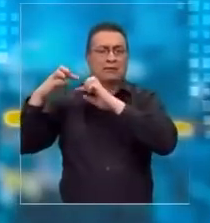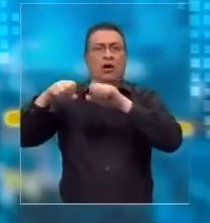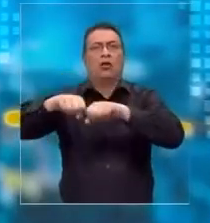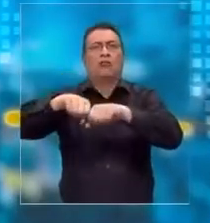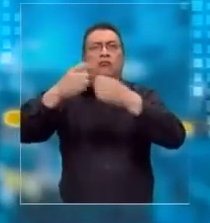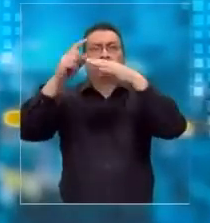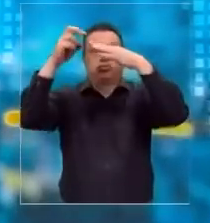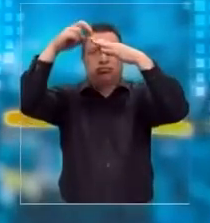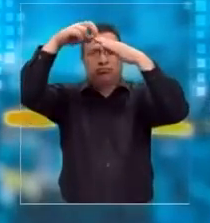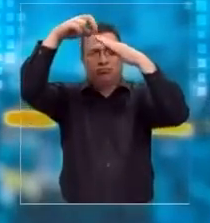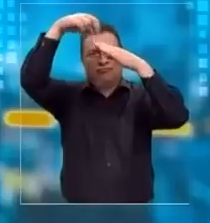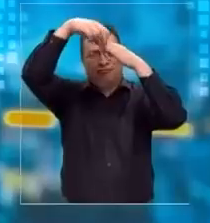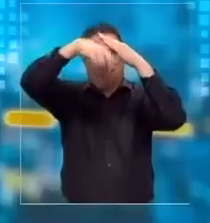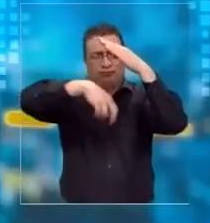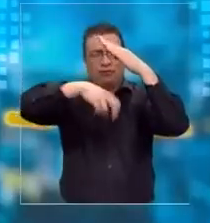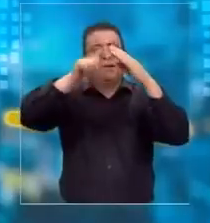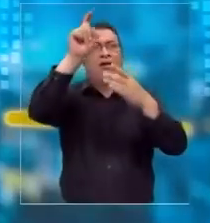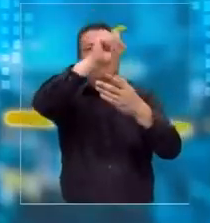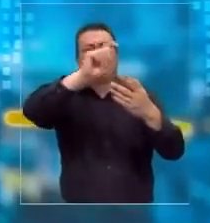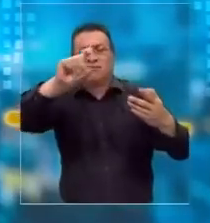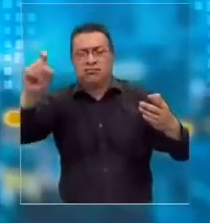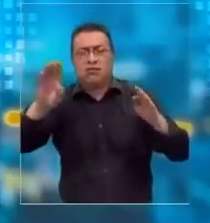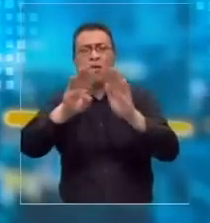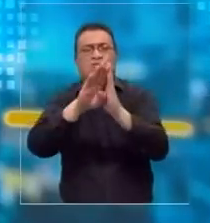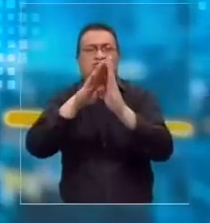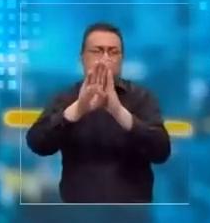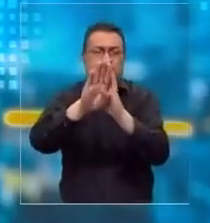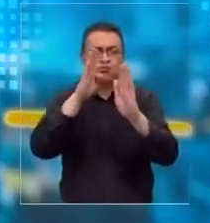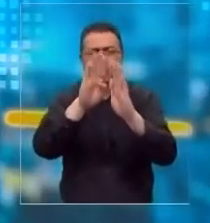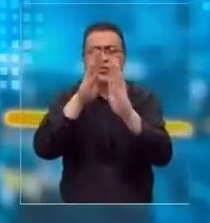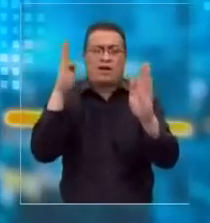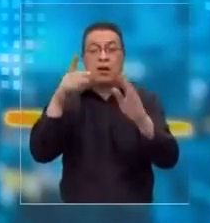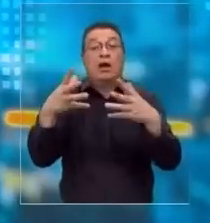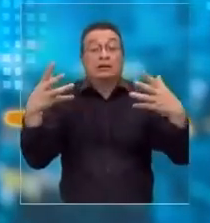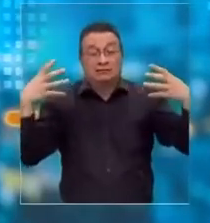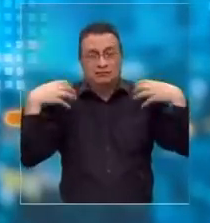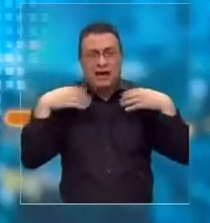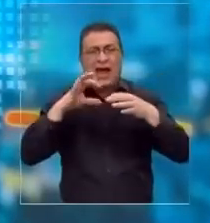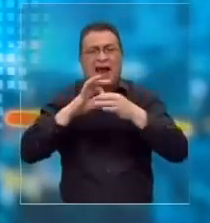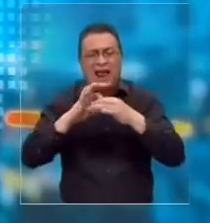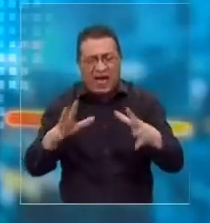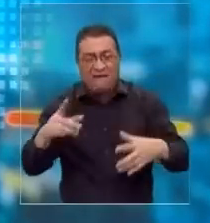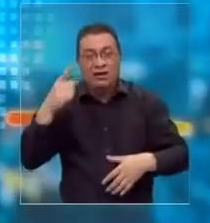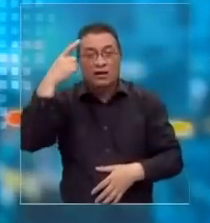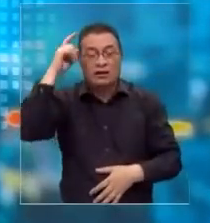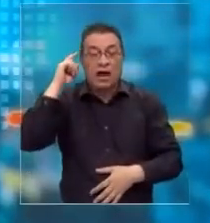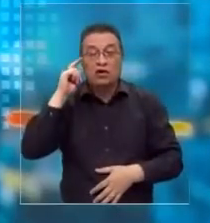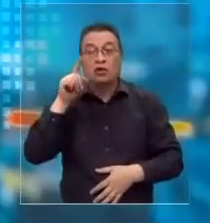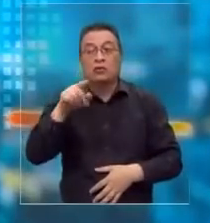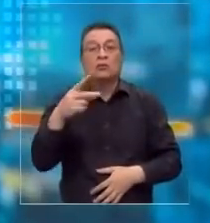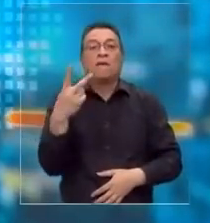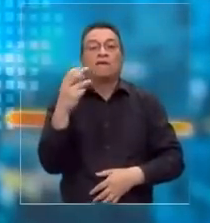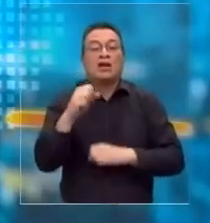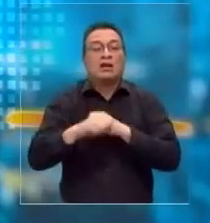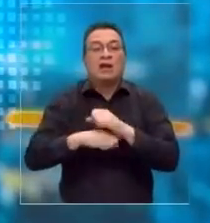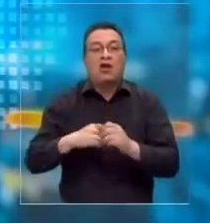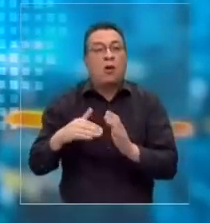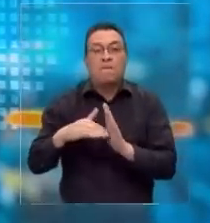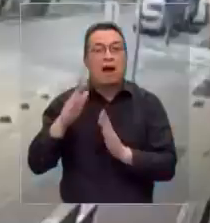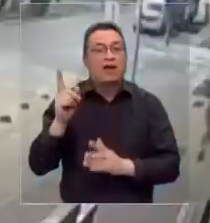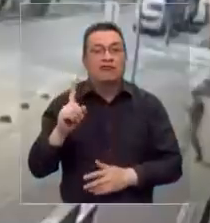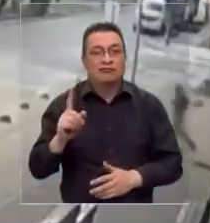tejado, rayaron y forzaron las puertas. Los responsables de este grave daño no superarían los 20 años.